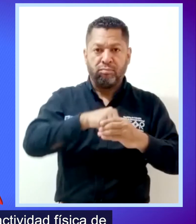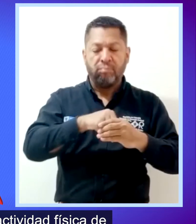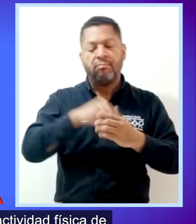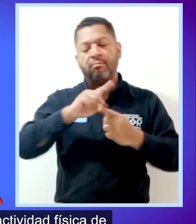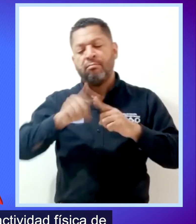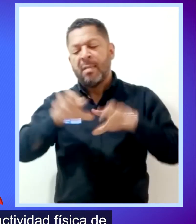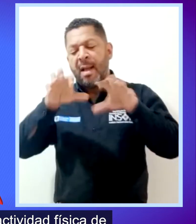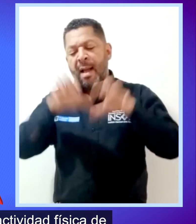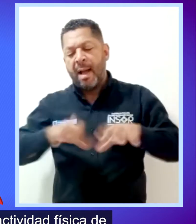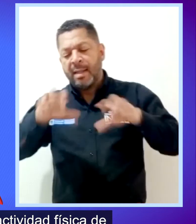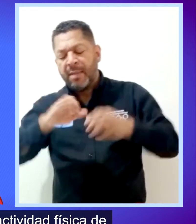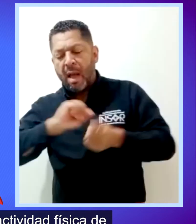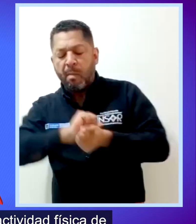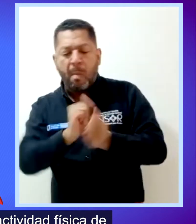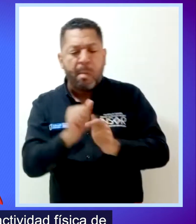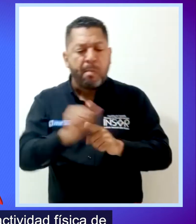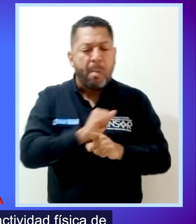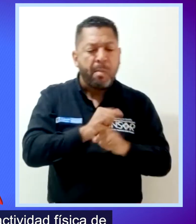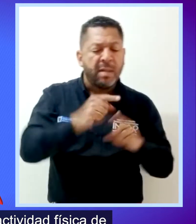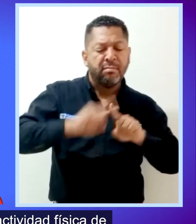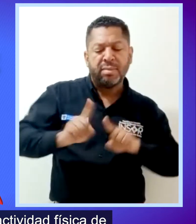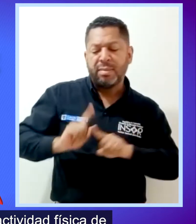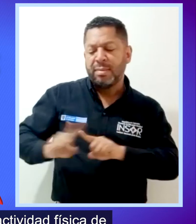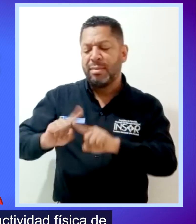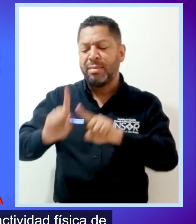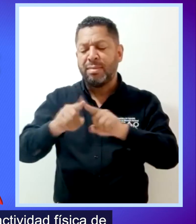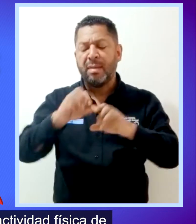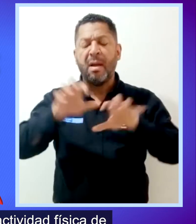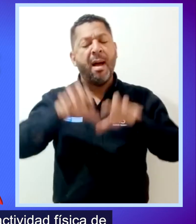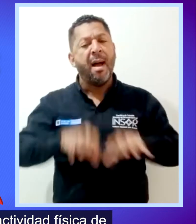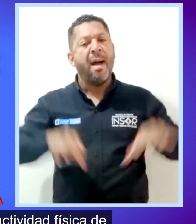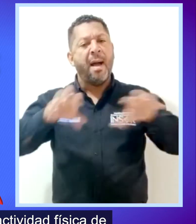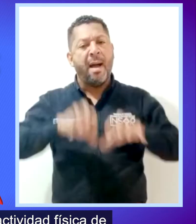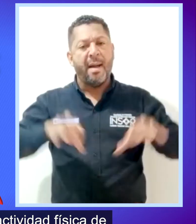minutos de actividad física de diferentes intensidades.